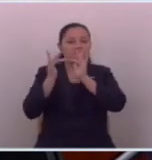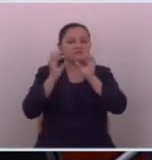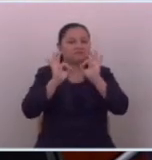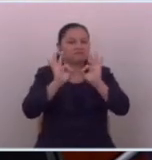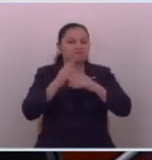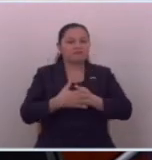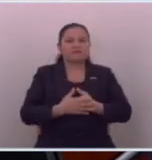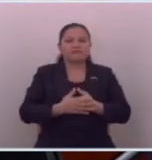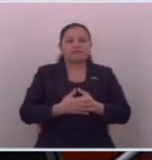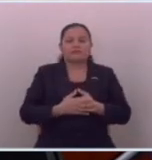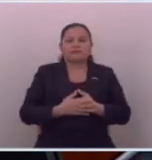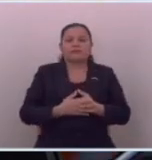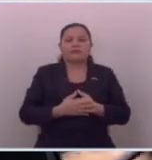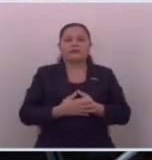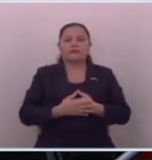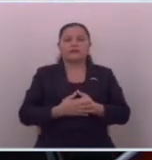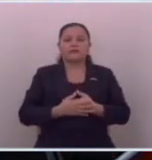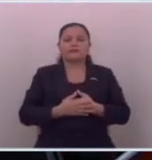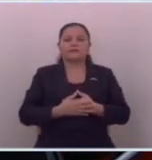verdad